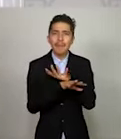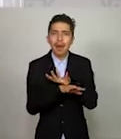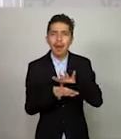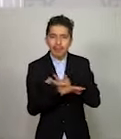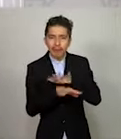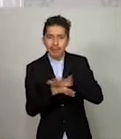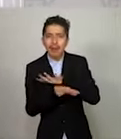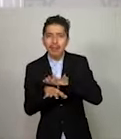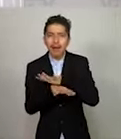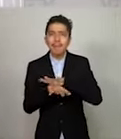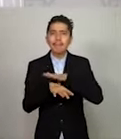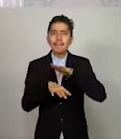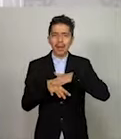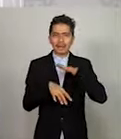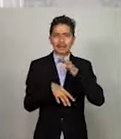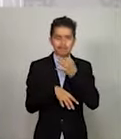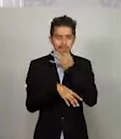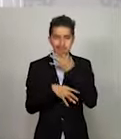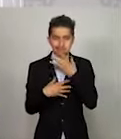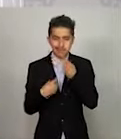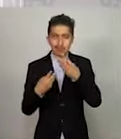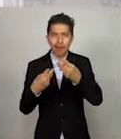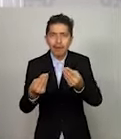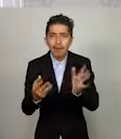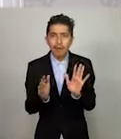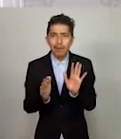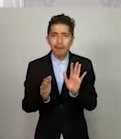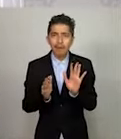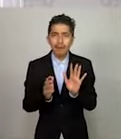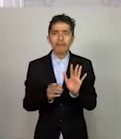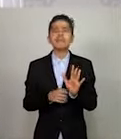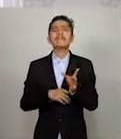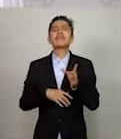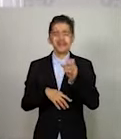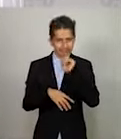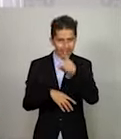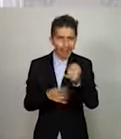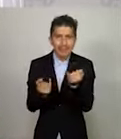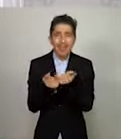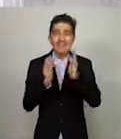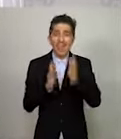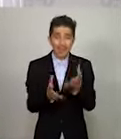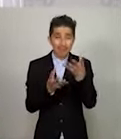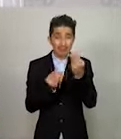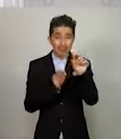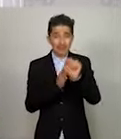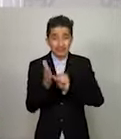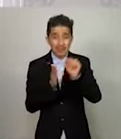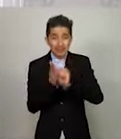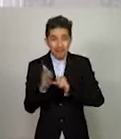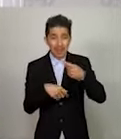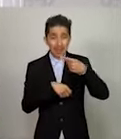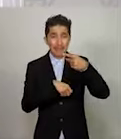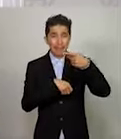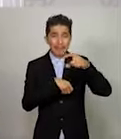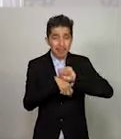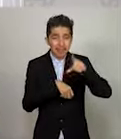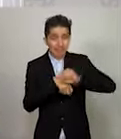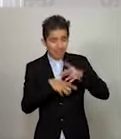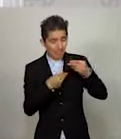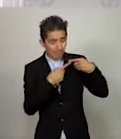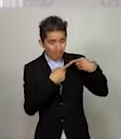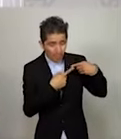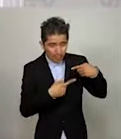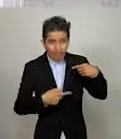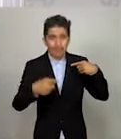y se ha vuelto cada vez más contagioso. Pero también porque ya son muchas semanas y meses en